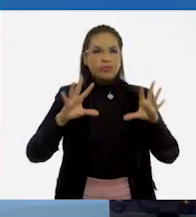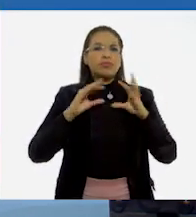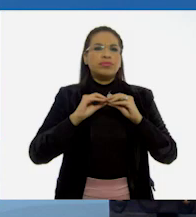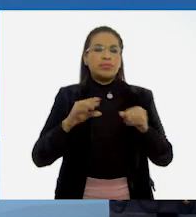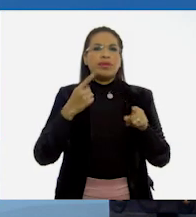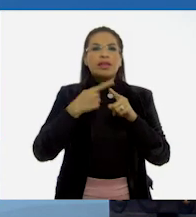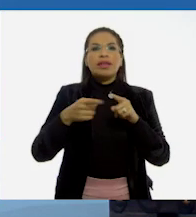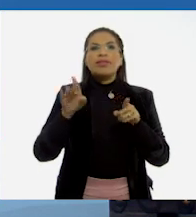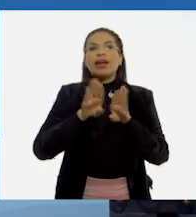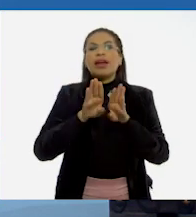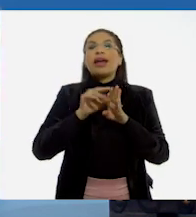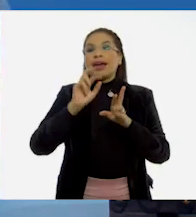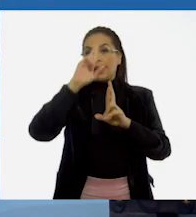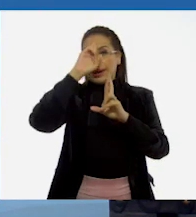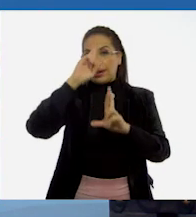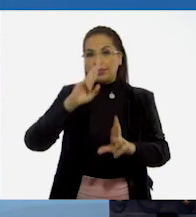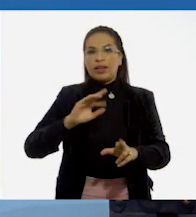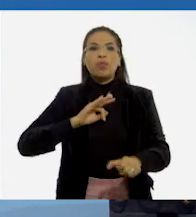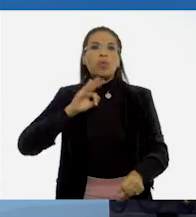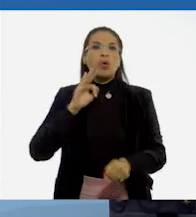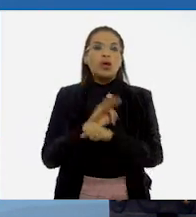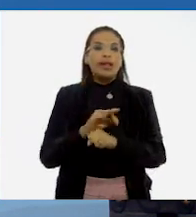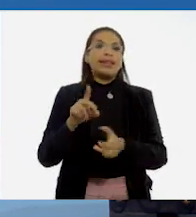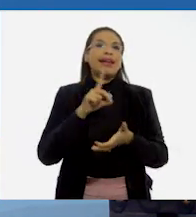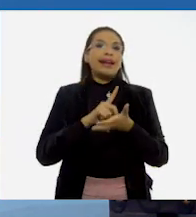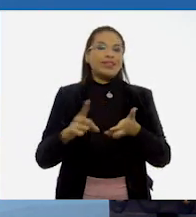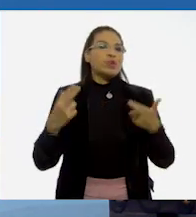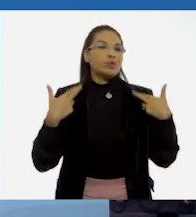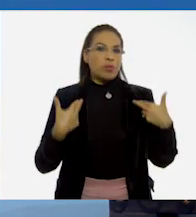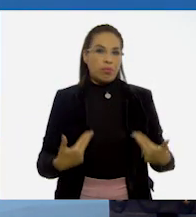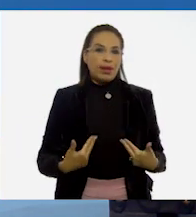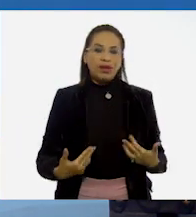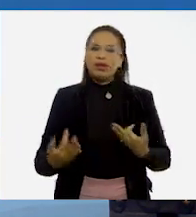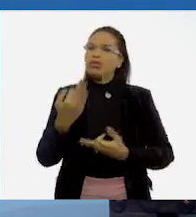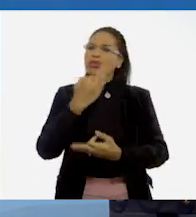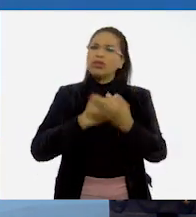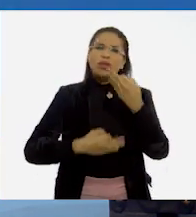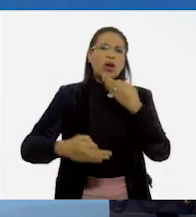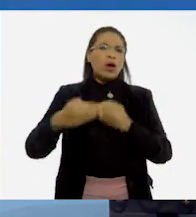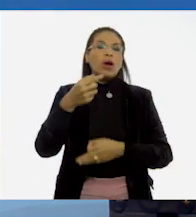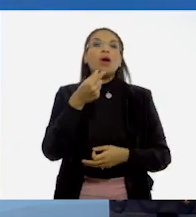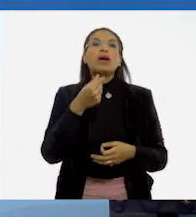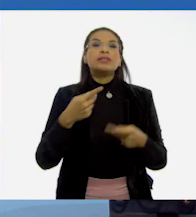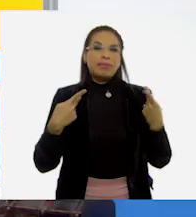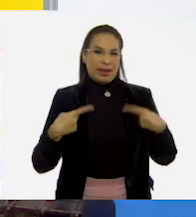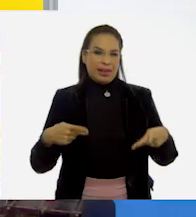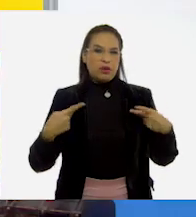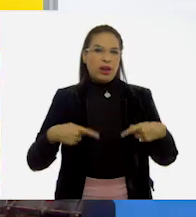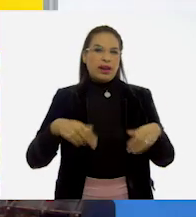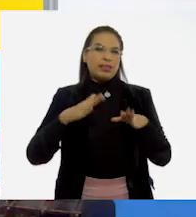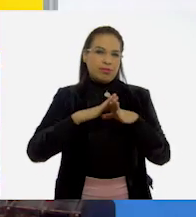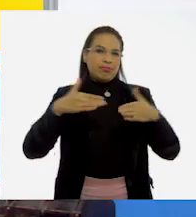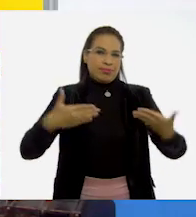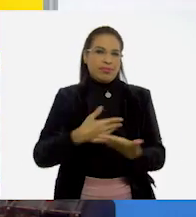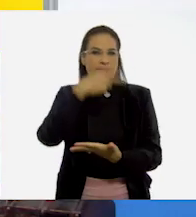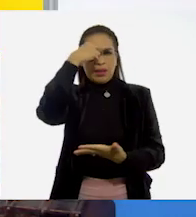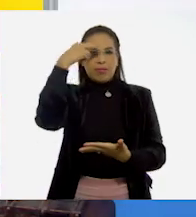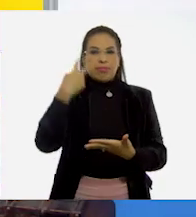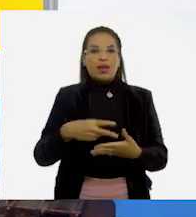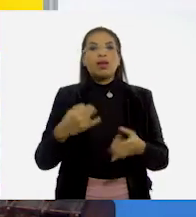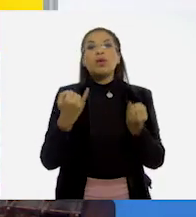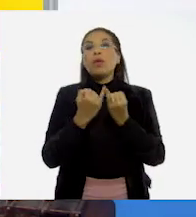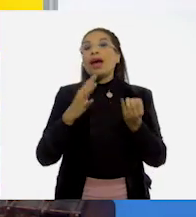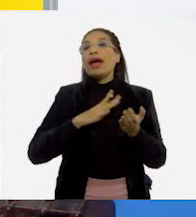respetar y proteger los derechos humanos de todas y todos los mexicanos. Sí, así también